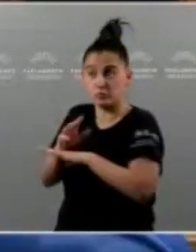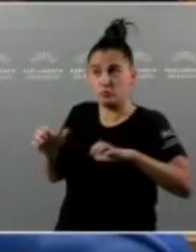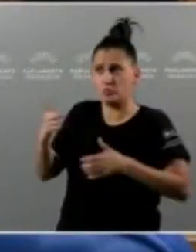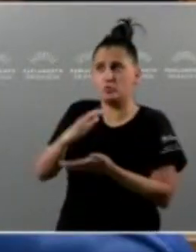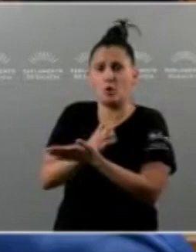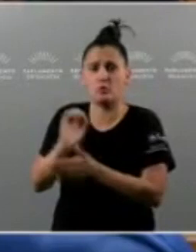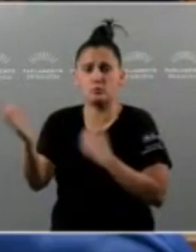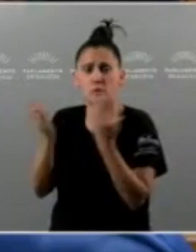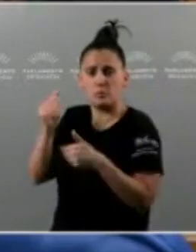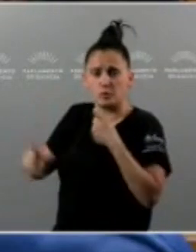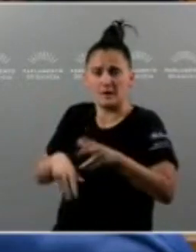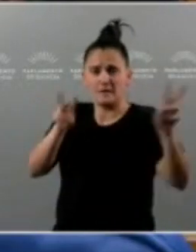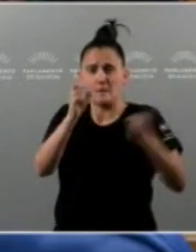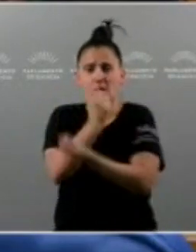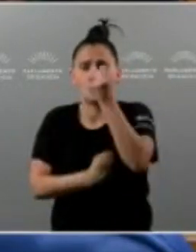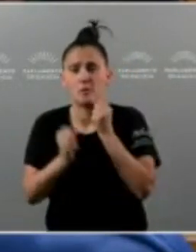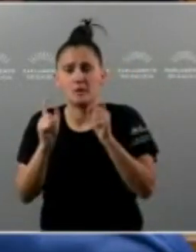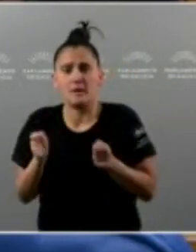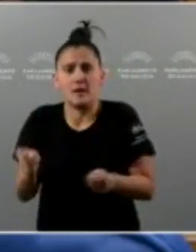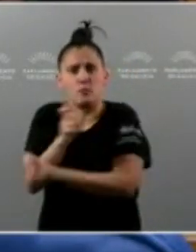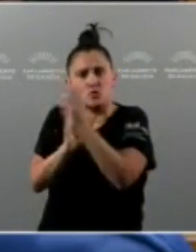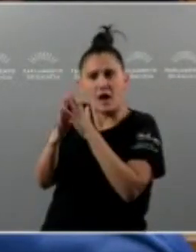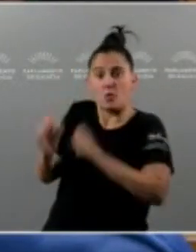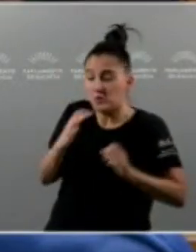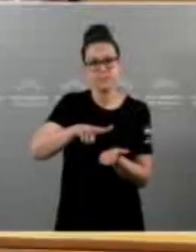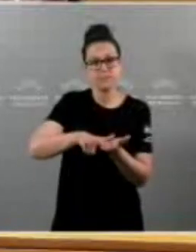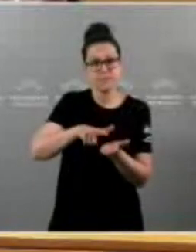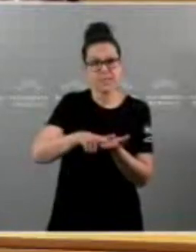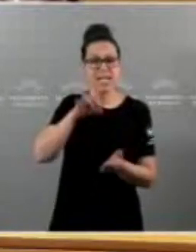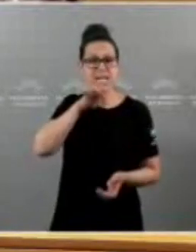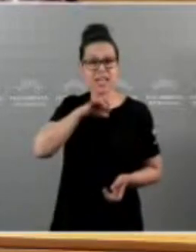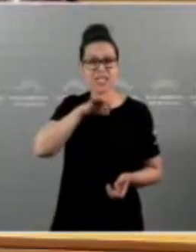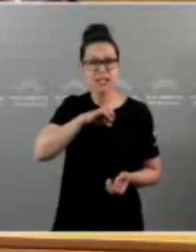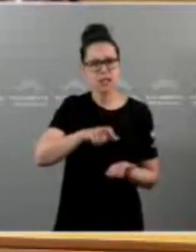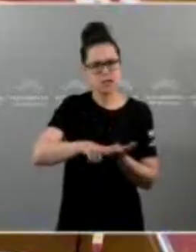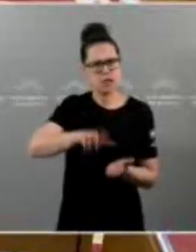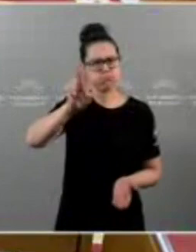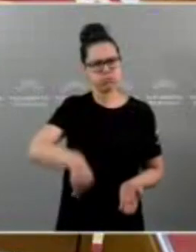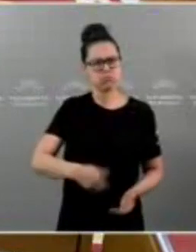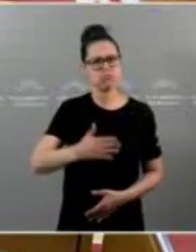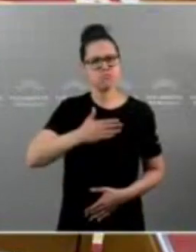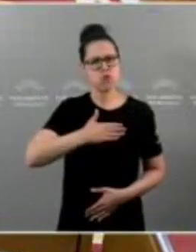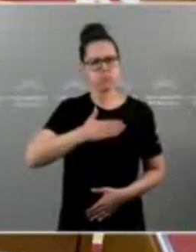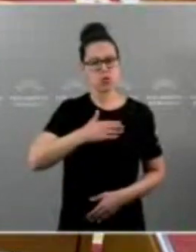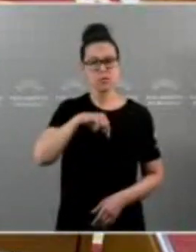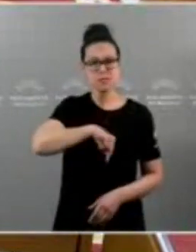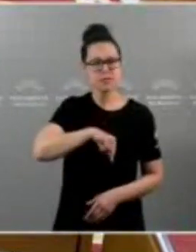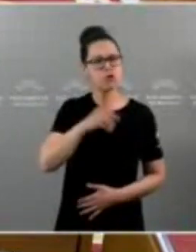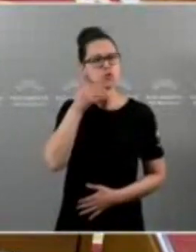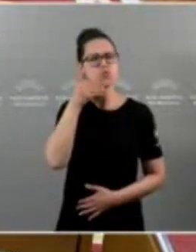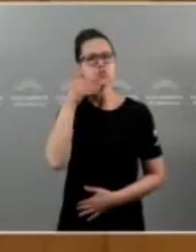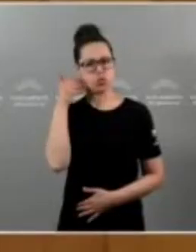facer as súas propostas en materia económica e poñenos de acordo. Rueda tamén avanzou que durante esta legislatura crea darlle un novo impulso á cultura e ás políticas